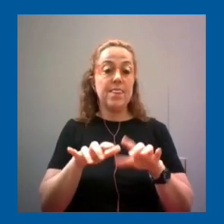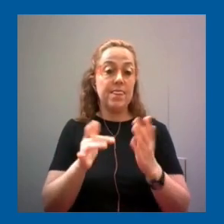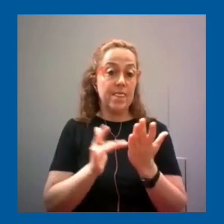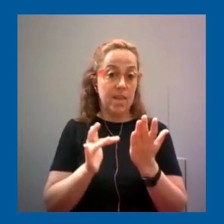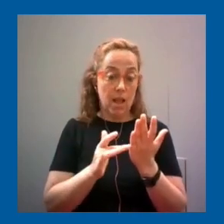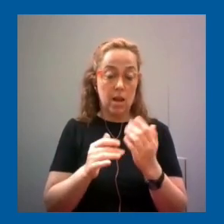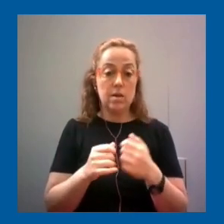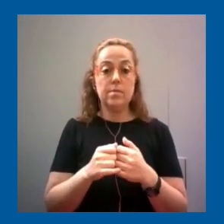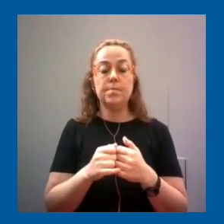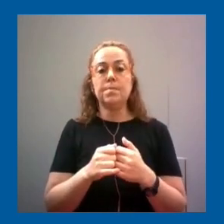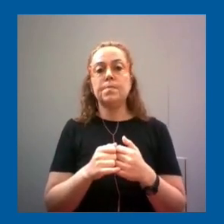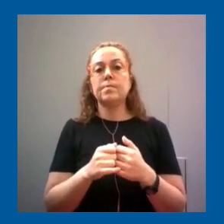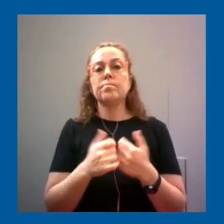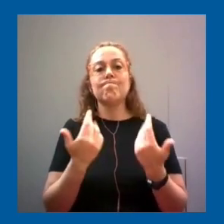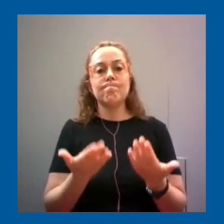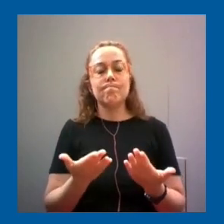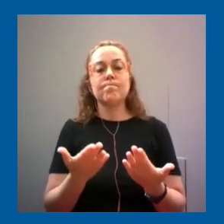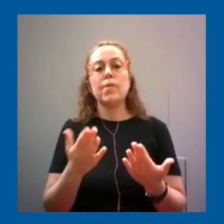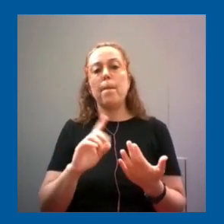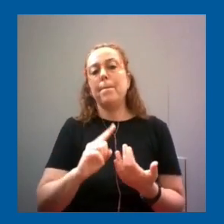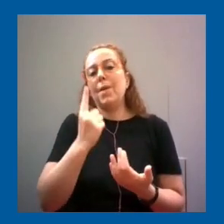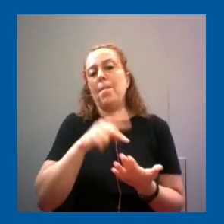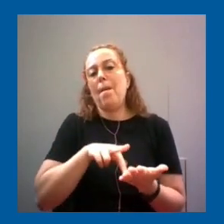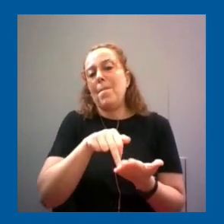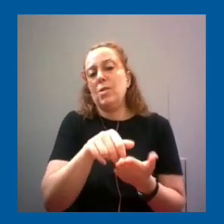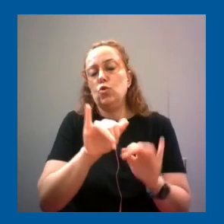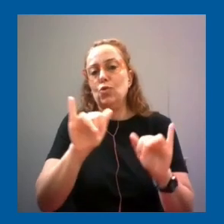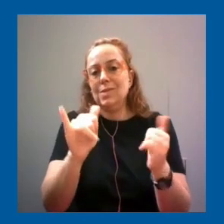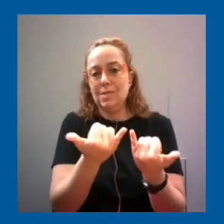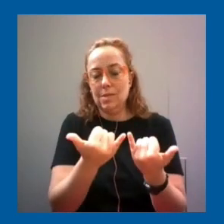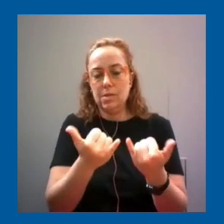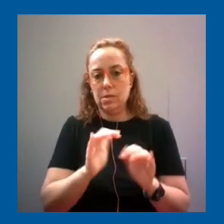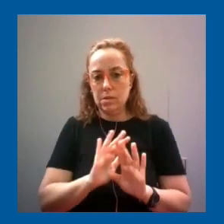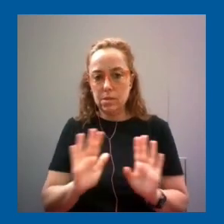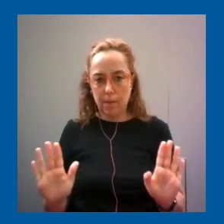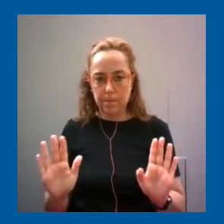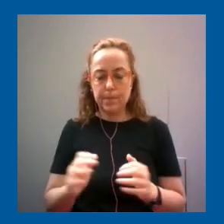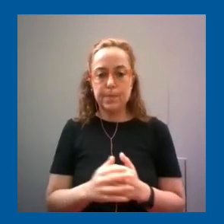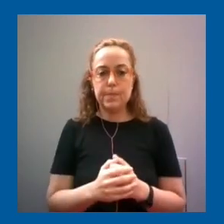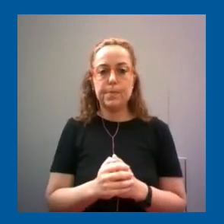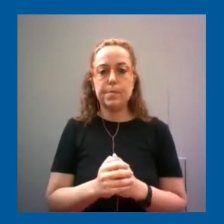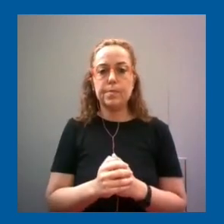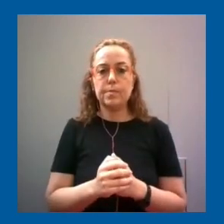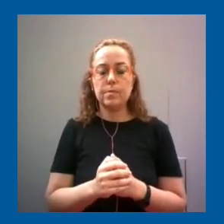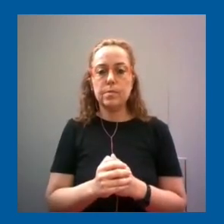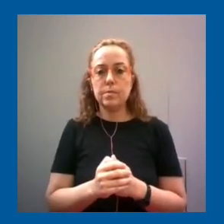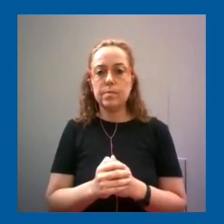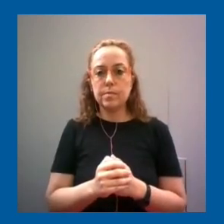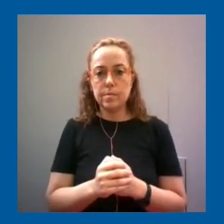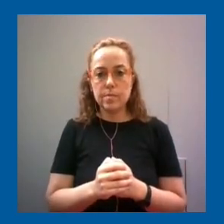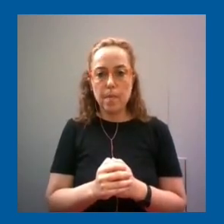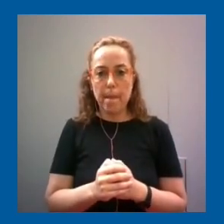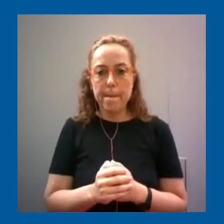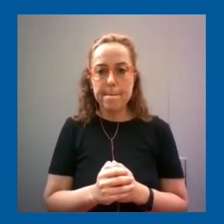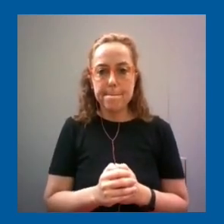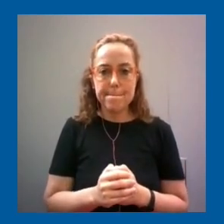vengo comentando. Ese es como el primer paso que ya tenemos dado en esa línea de trabajar en lo que es ciencia de la computación. Y después en